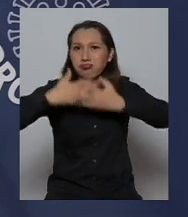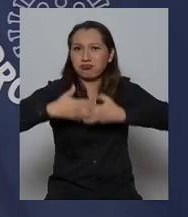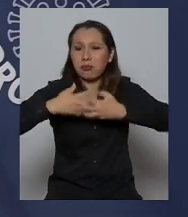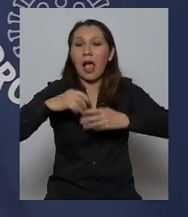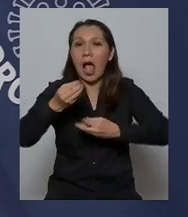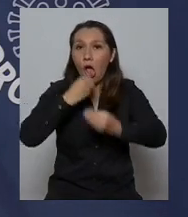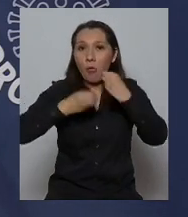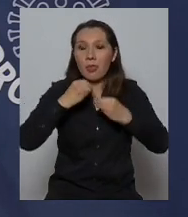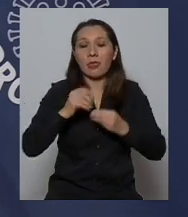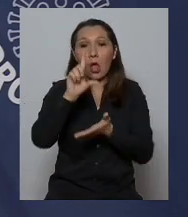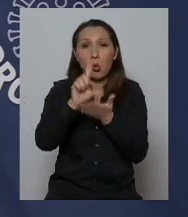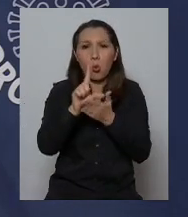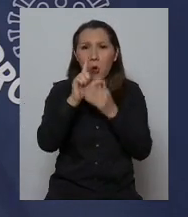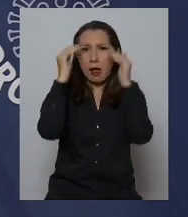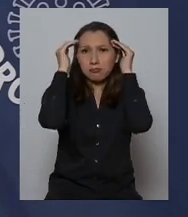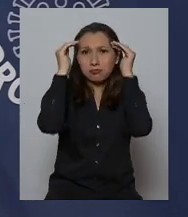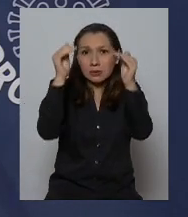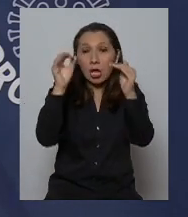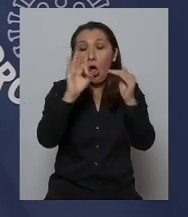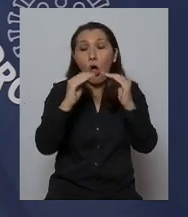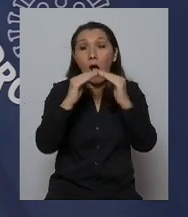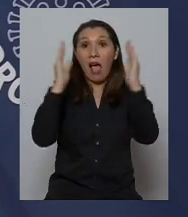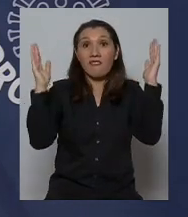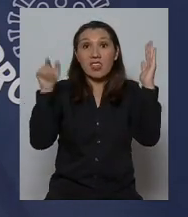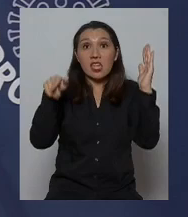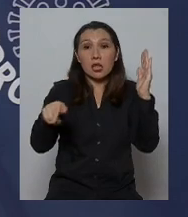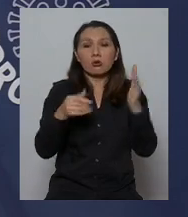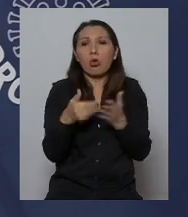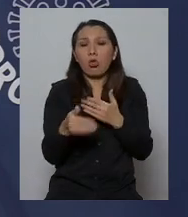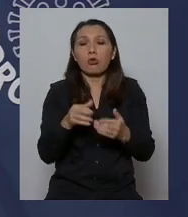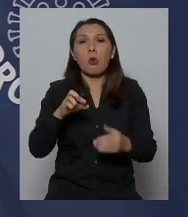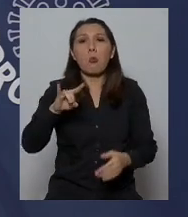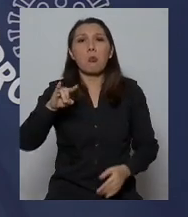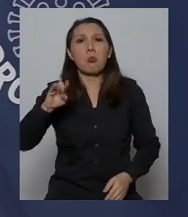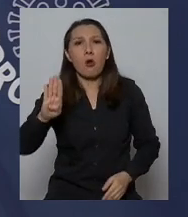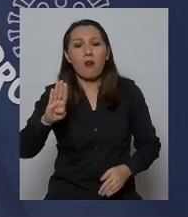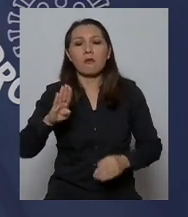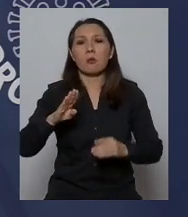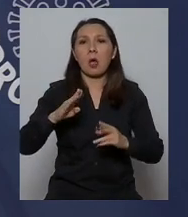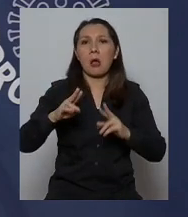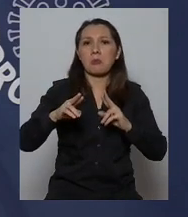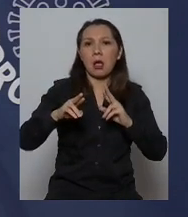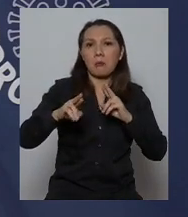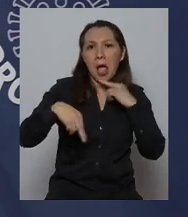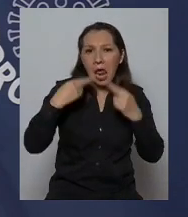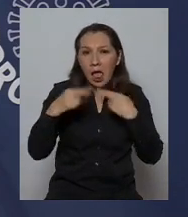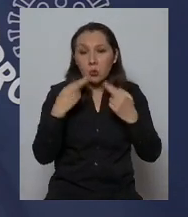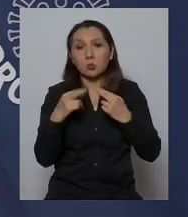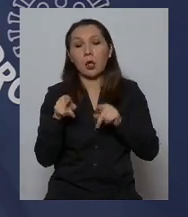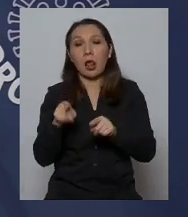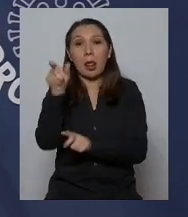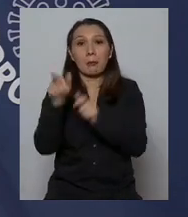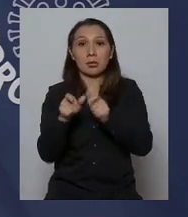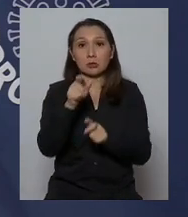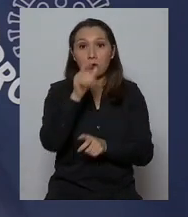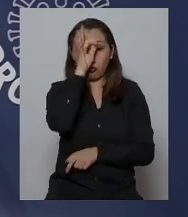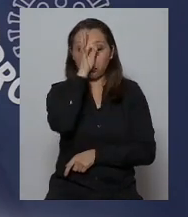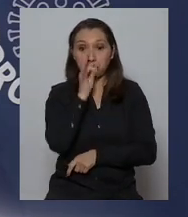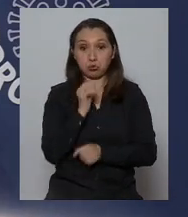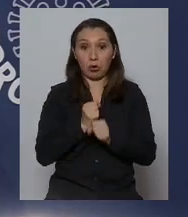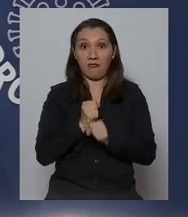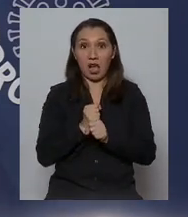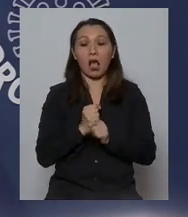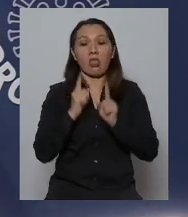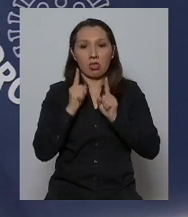Espacios cerrados o abiertos como pubs, restaurant, para el personal que